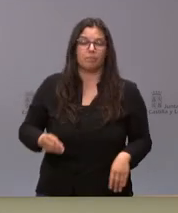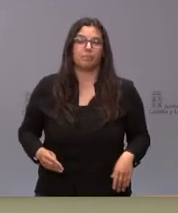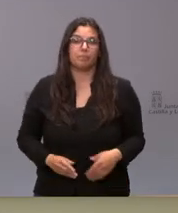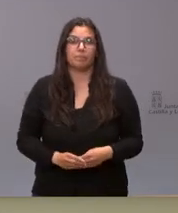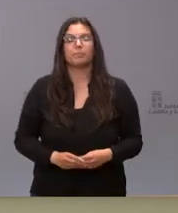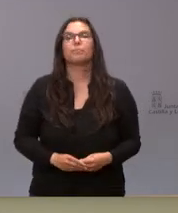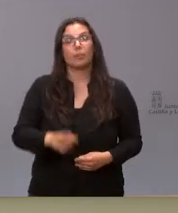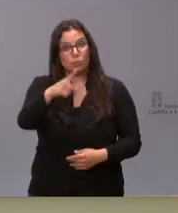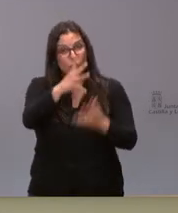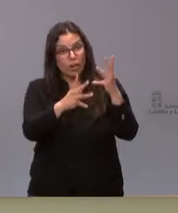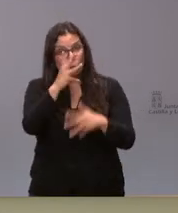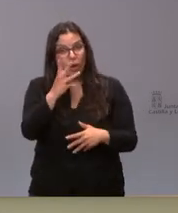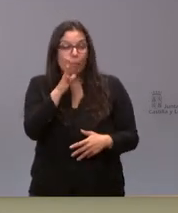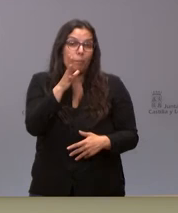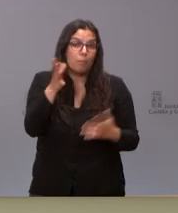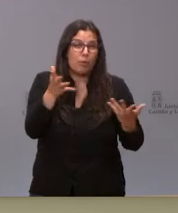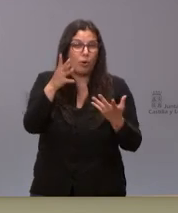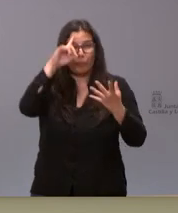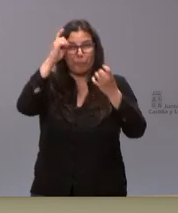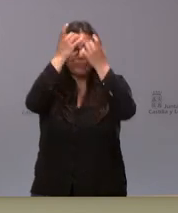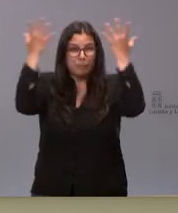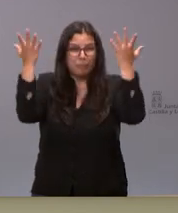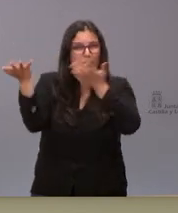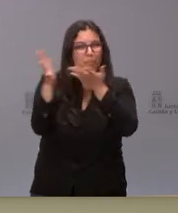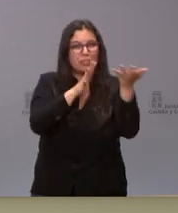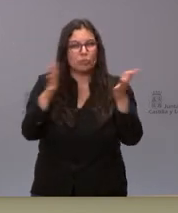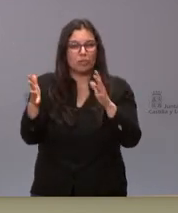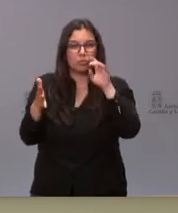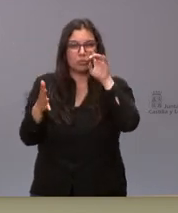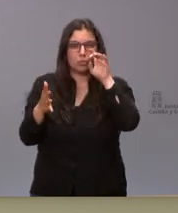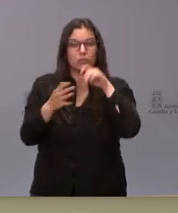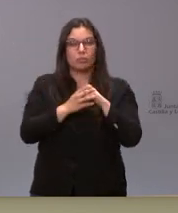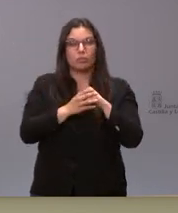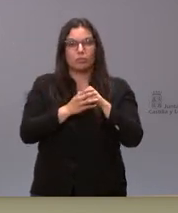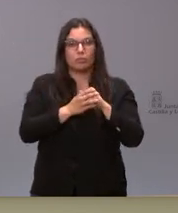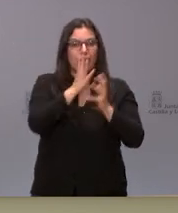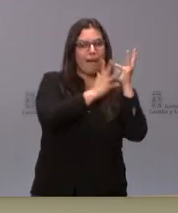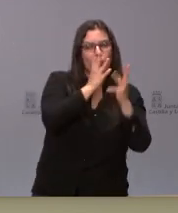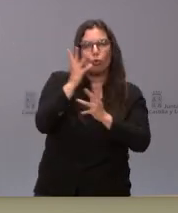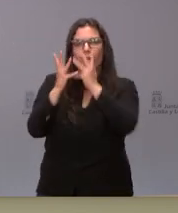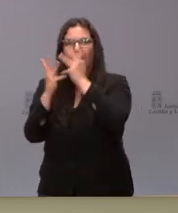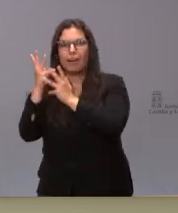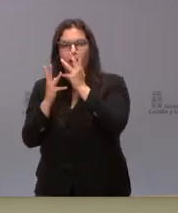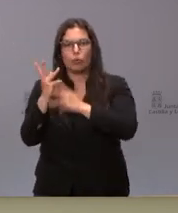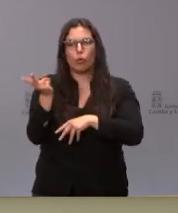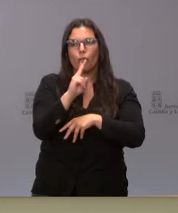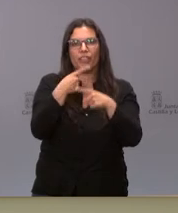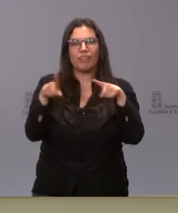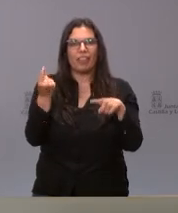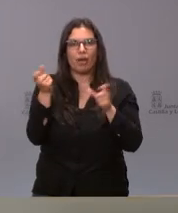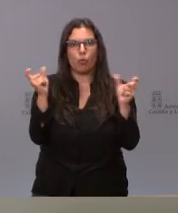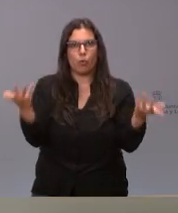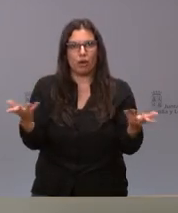lo han calculado es por hacernos una idea de cuánto supone deflactar y cuánto supone rebajar medio punto en el primer tramo